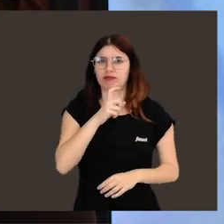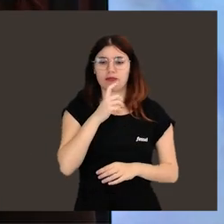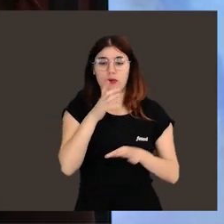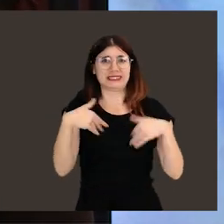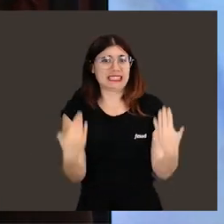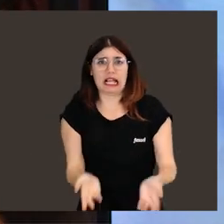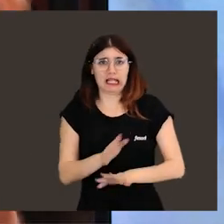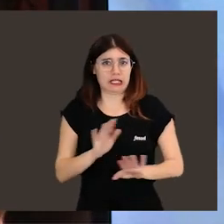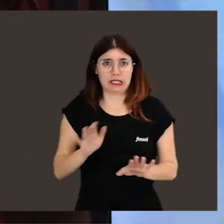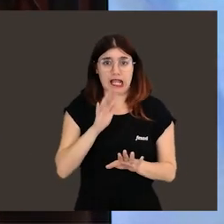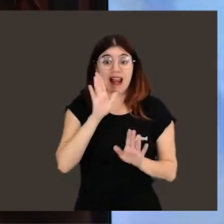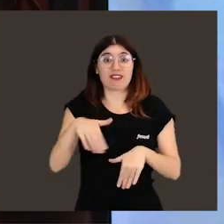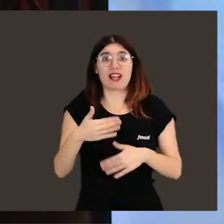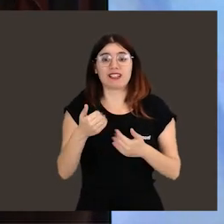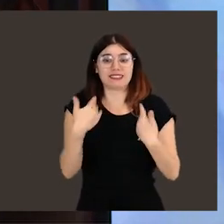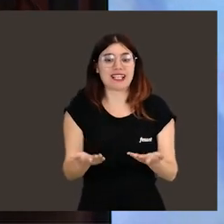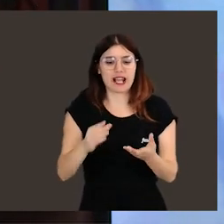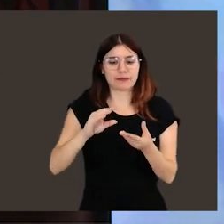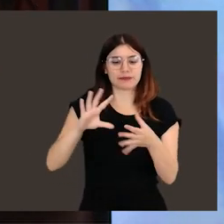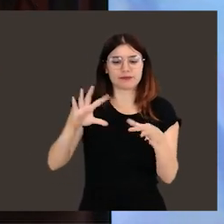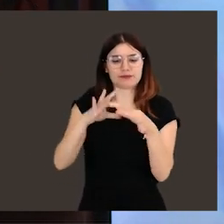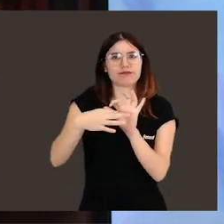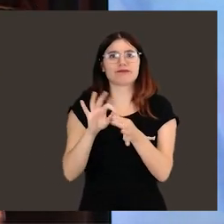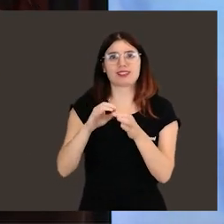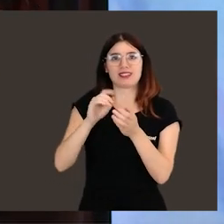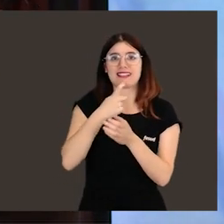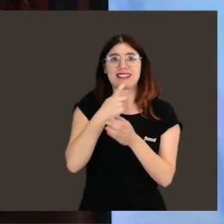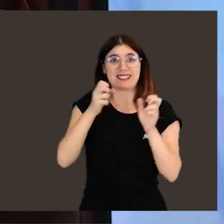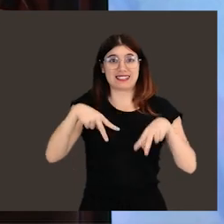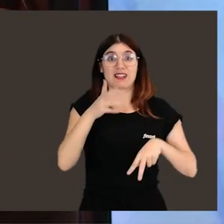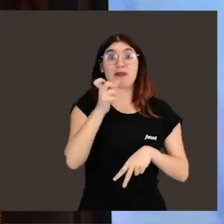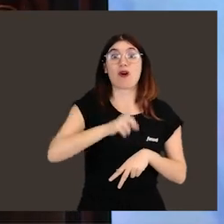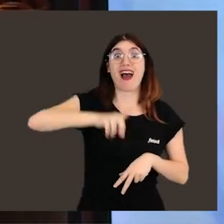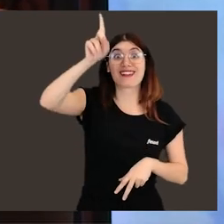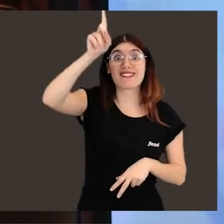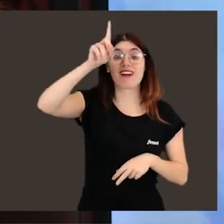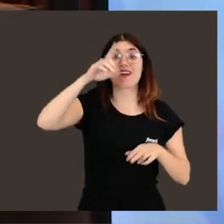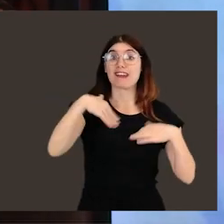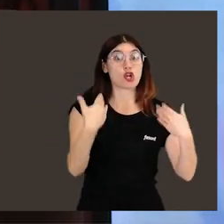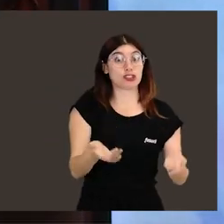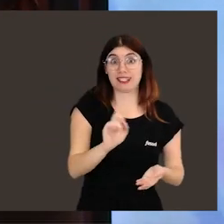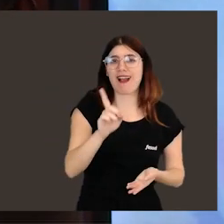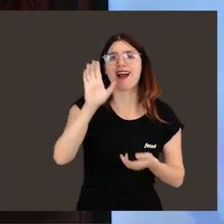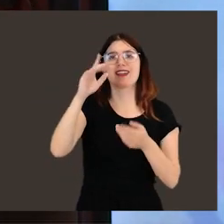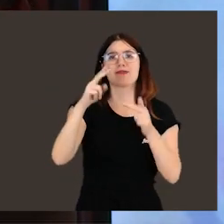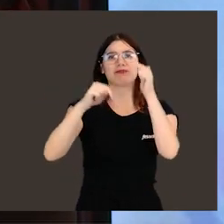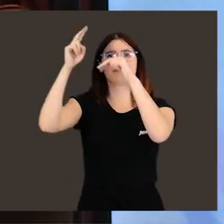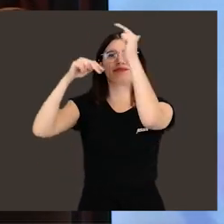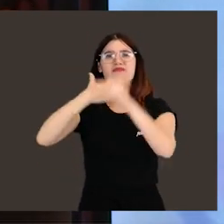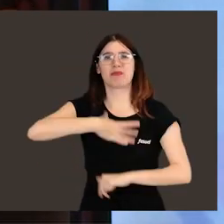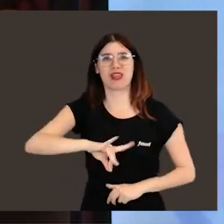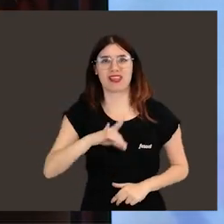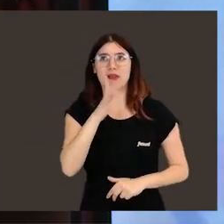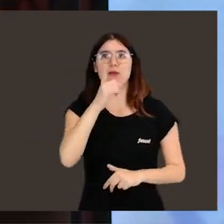complicado, porque por estos fenómenos físicos tiende a agregar y no se forman cristales. En microgravedad, y eso se lleva haciendo más de 20 años,